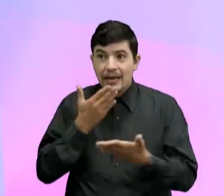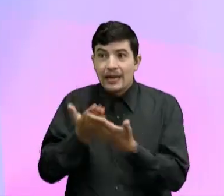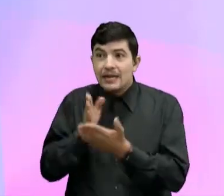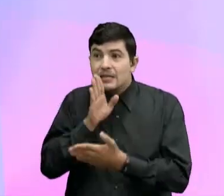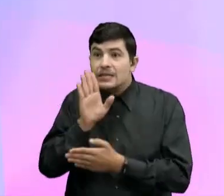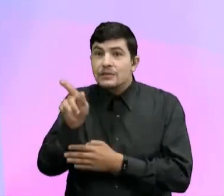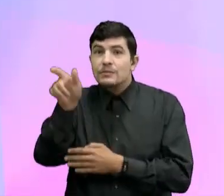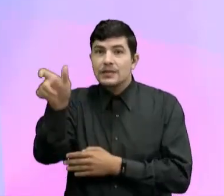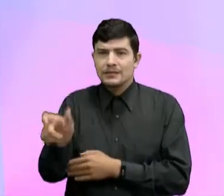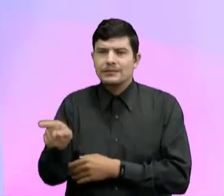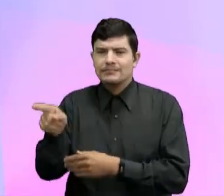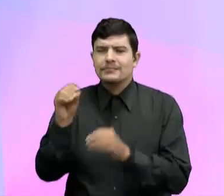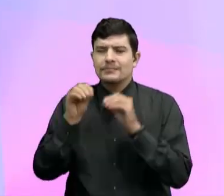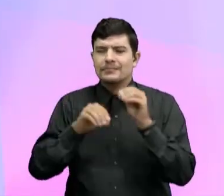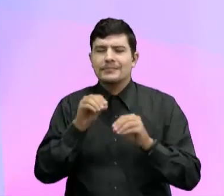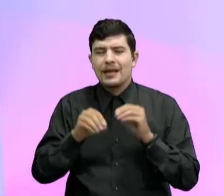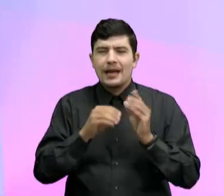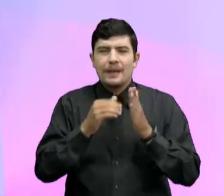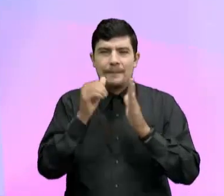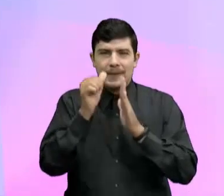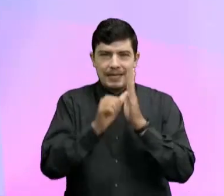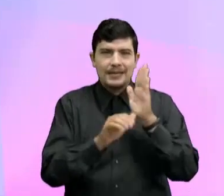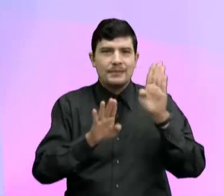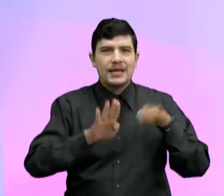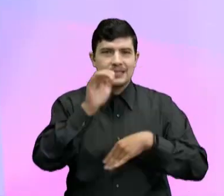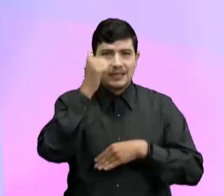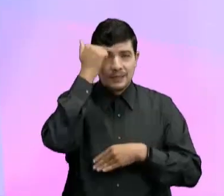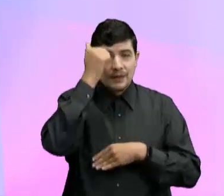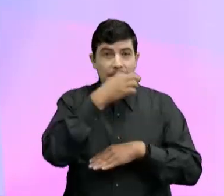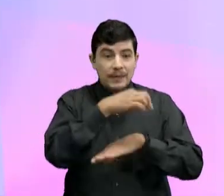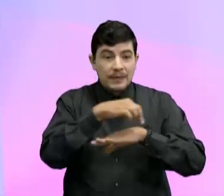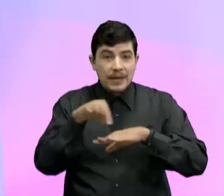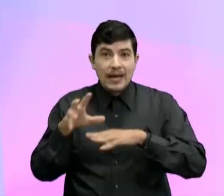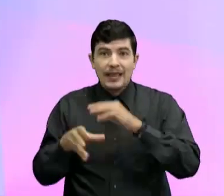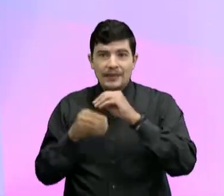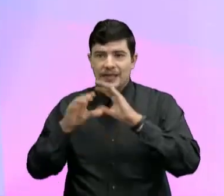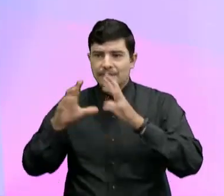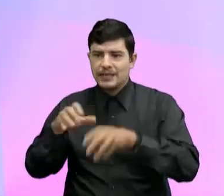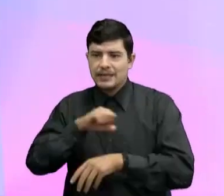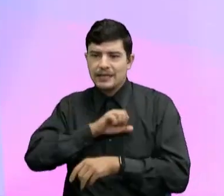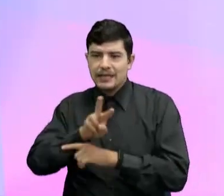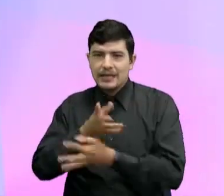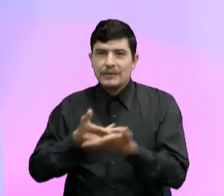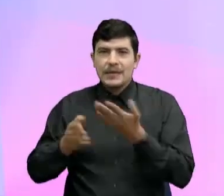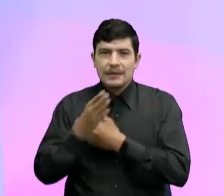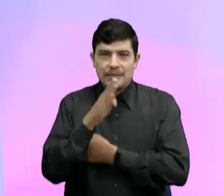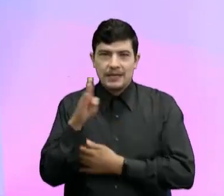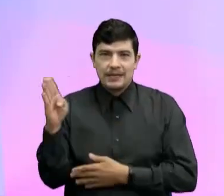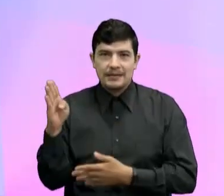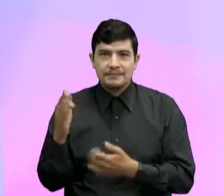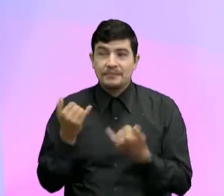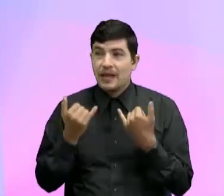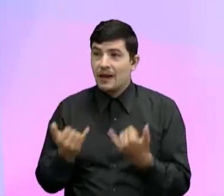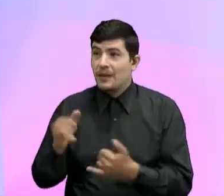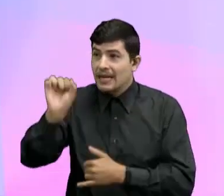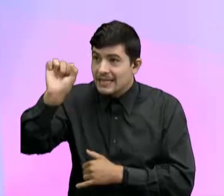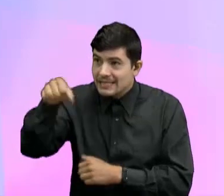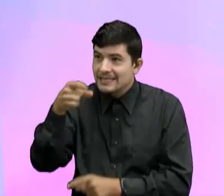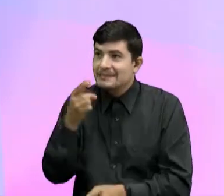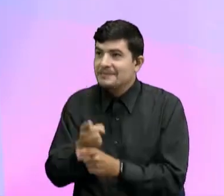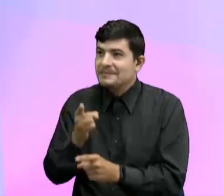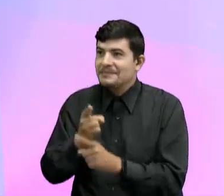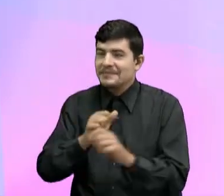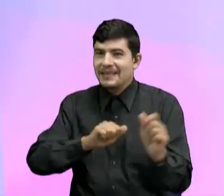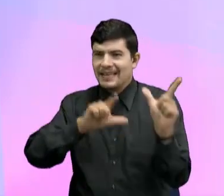Es que existen estos dos programas Presente Profe Para básica primaria Y mi clase Mi parche Para secundaria Ahora sí Nuestro